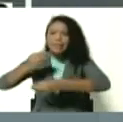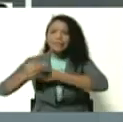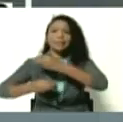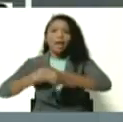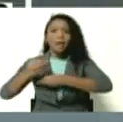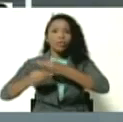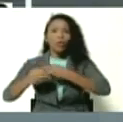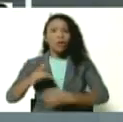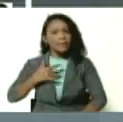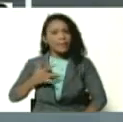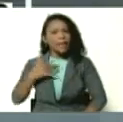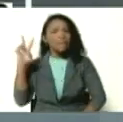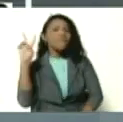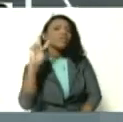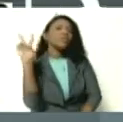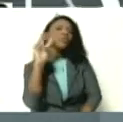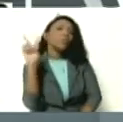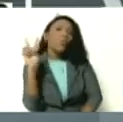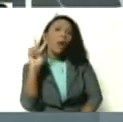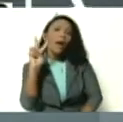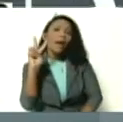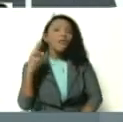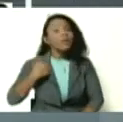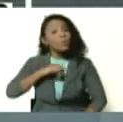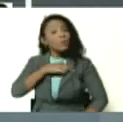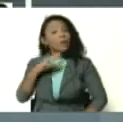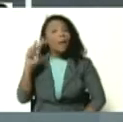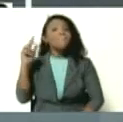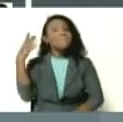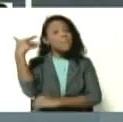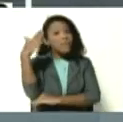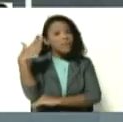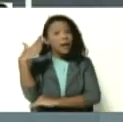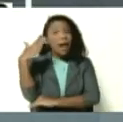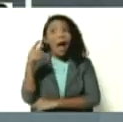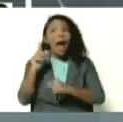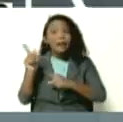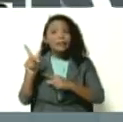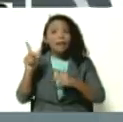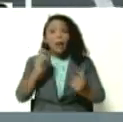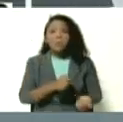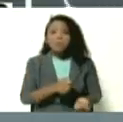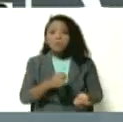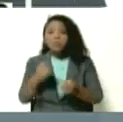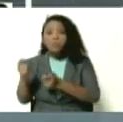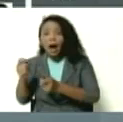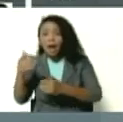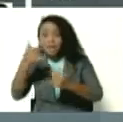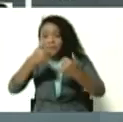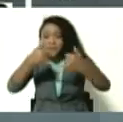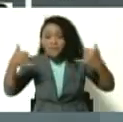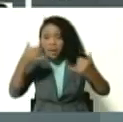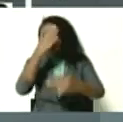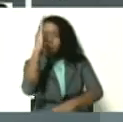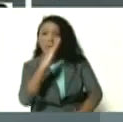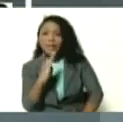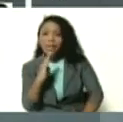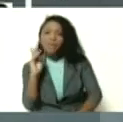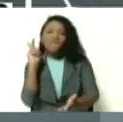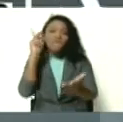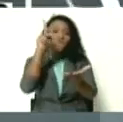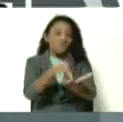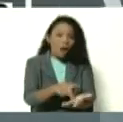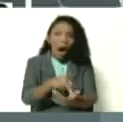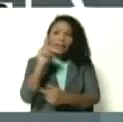y el sentir de venezolanos, el sentir de nuestra bandera, va a pasar en estos momentos, la frontera brasileña y va a llegar a su